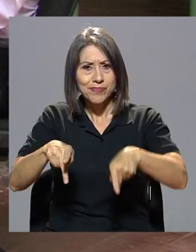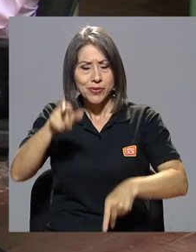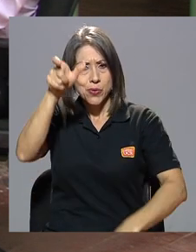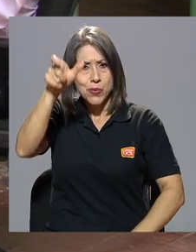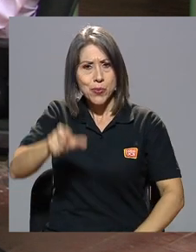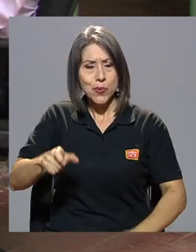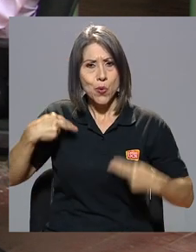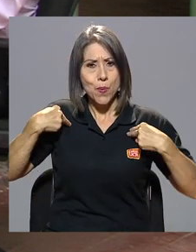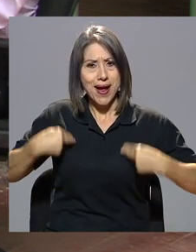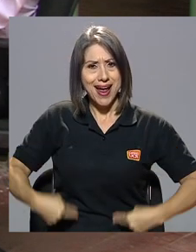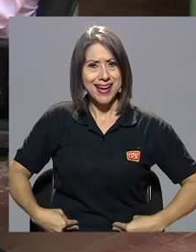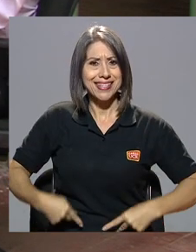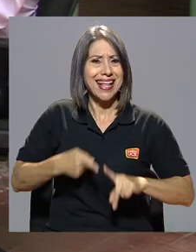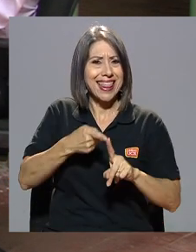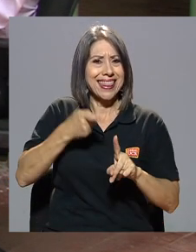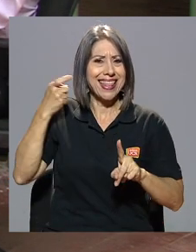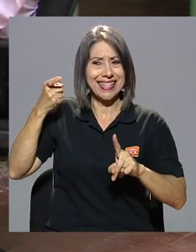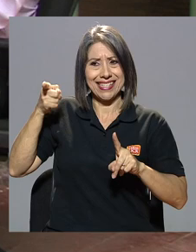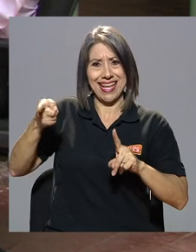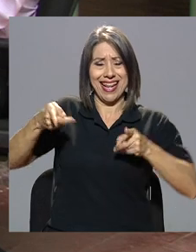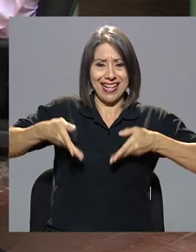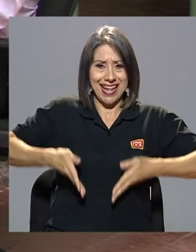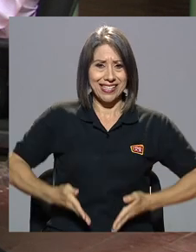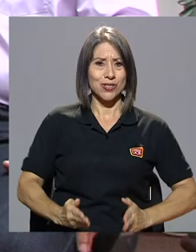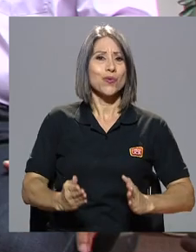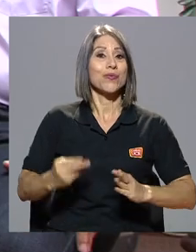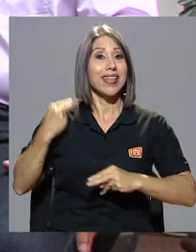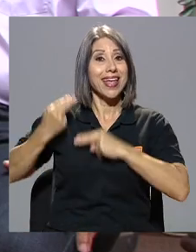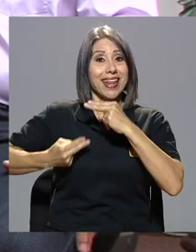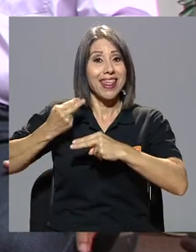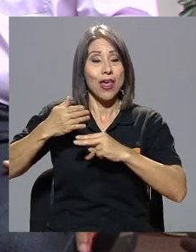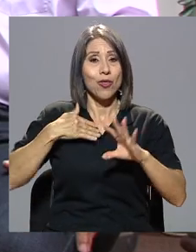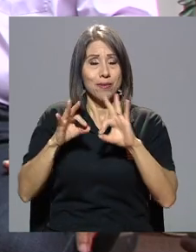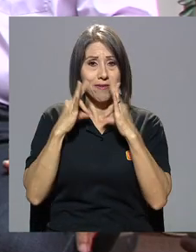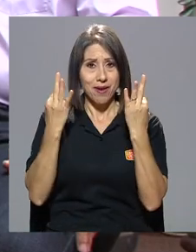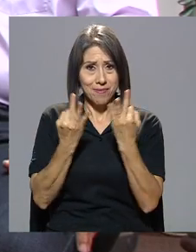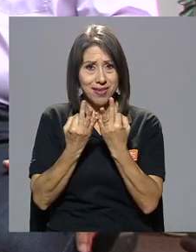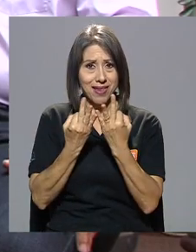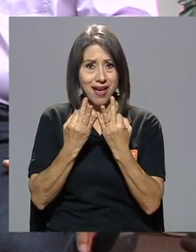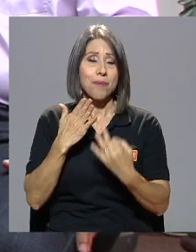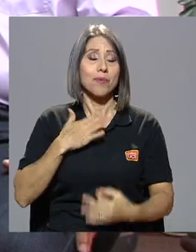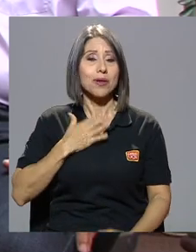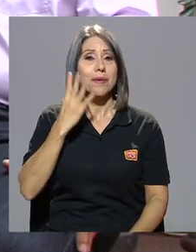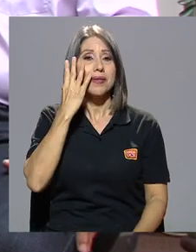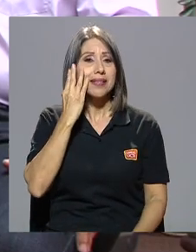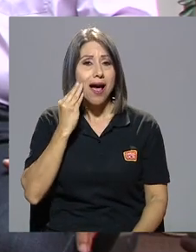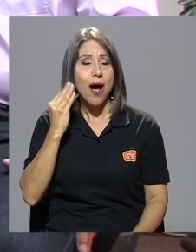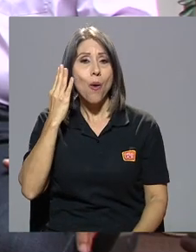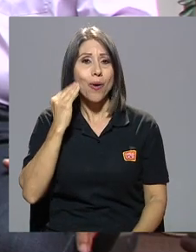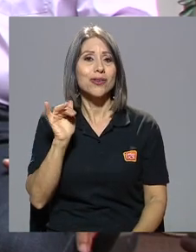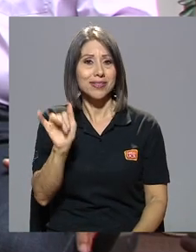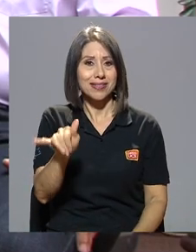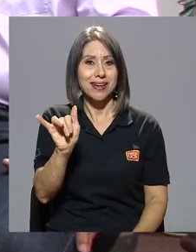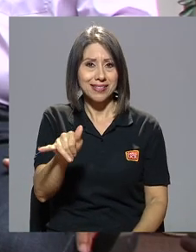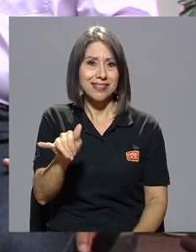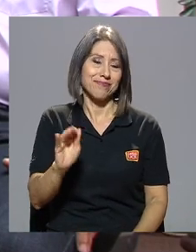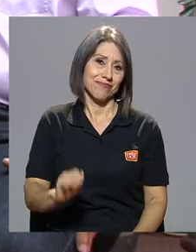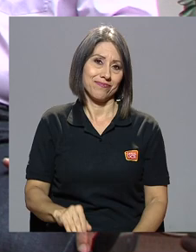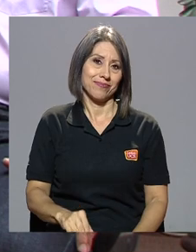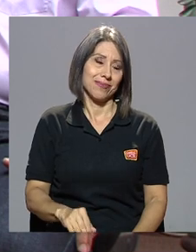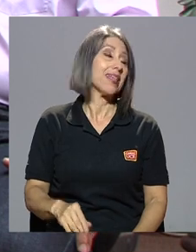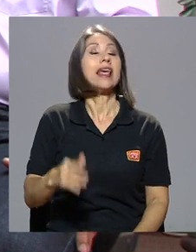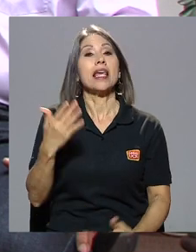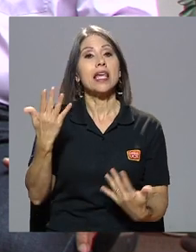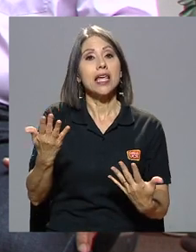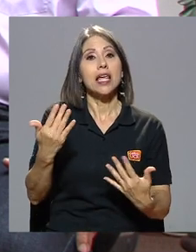y me atrevo a decirlo así, de nacimiento, heredado de mi familia. Porque mis abuelos eran así. Y porque